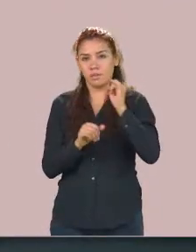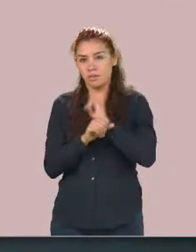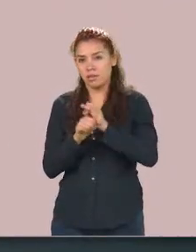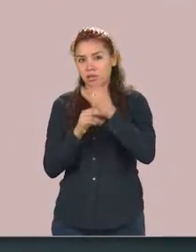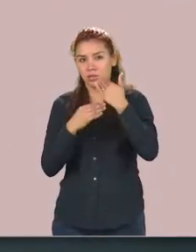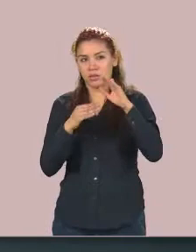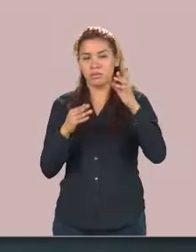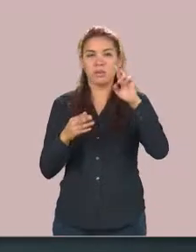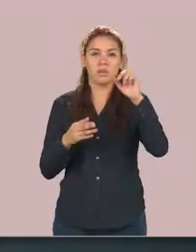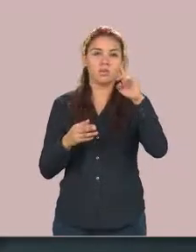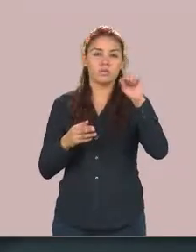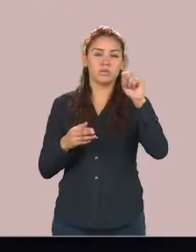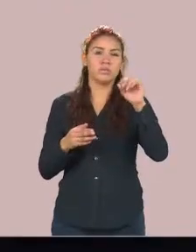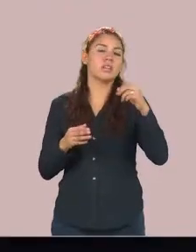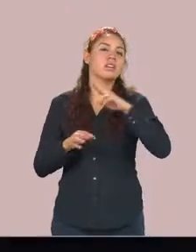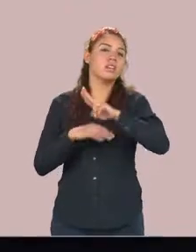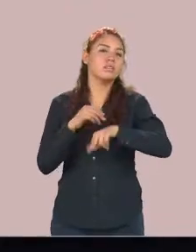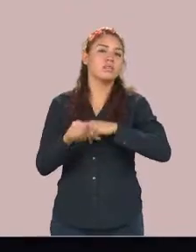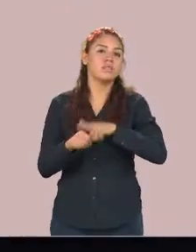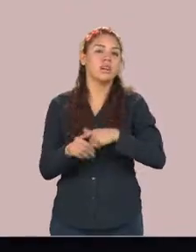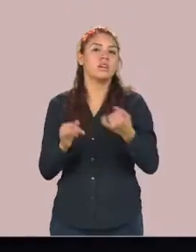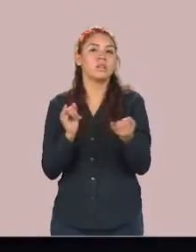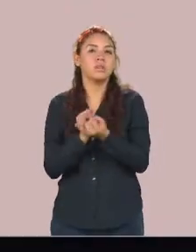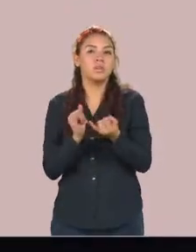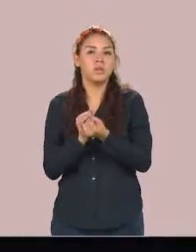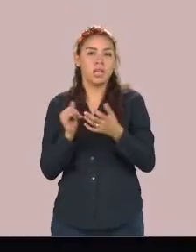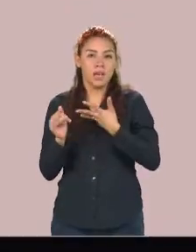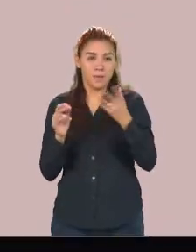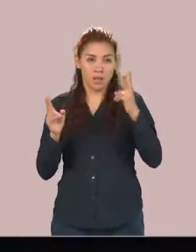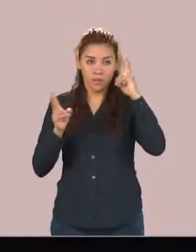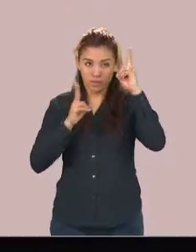también se ofrece servicio de visitas guiadas